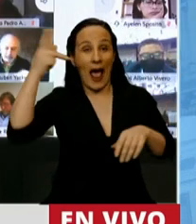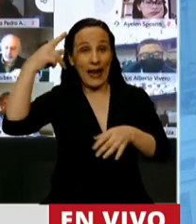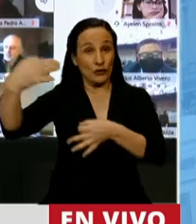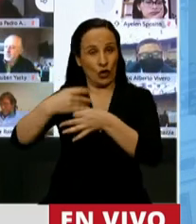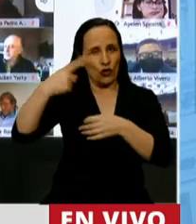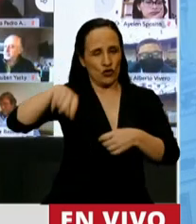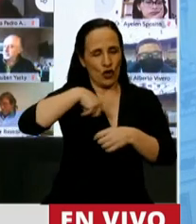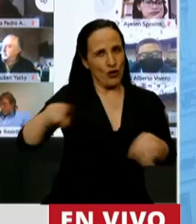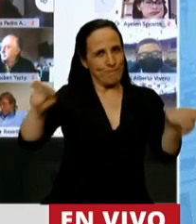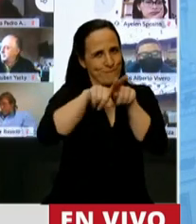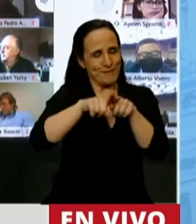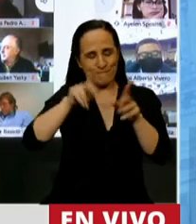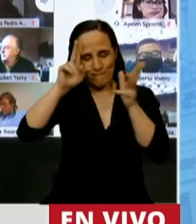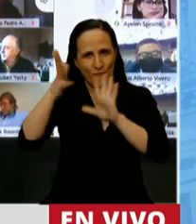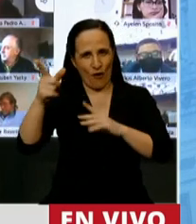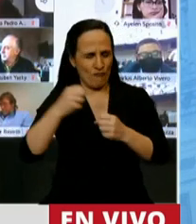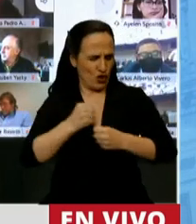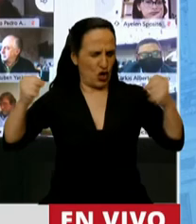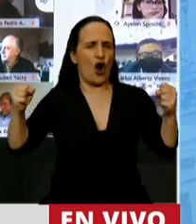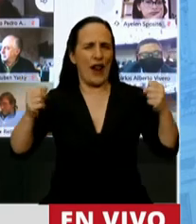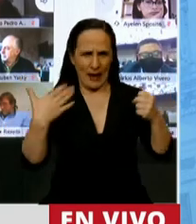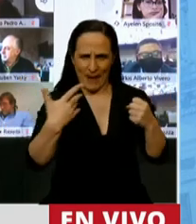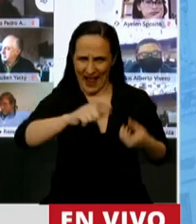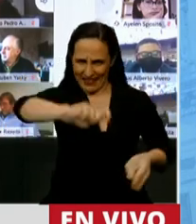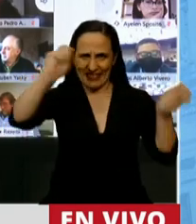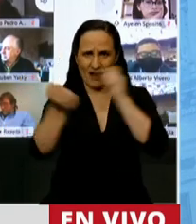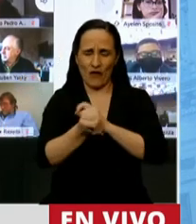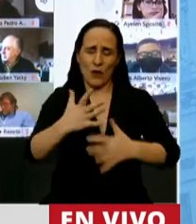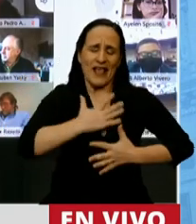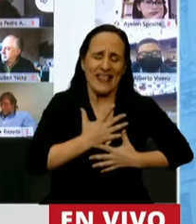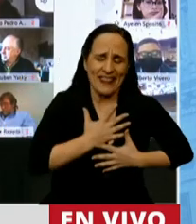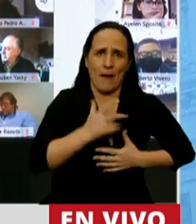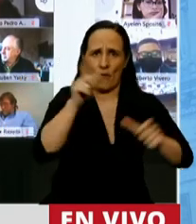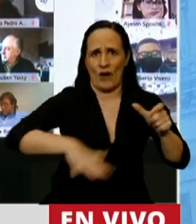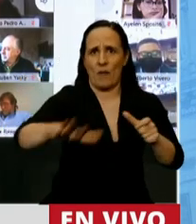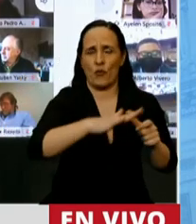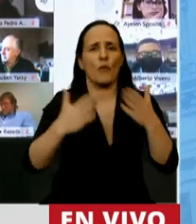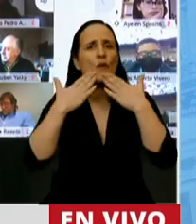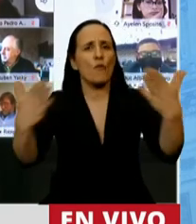legado, de su legado de coraje transformador y de amor hacia nuestro pueblo. Muchas gracias.